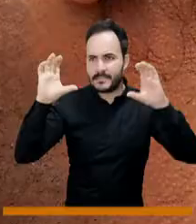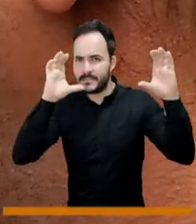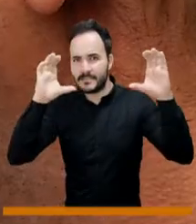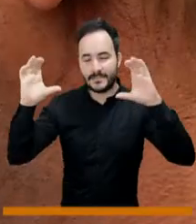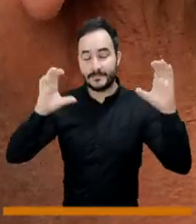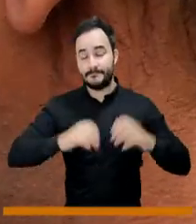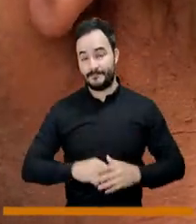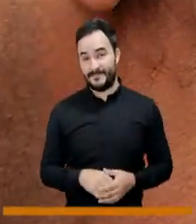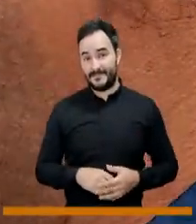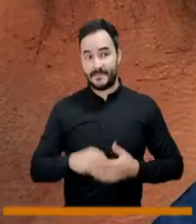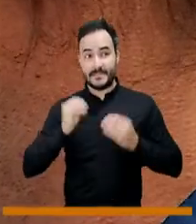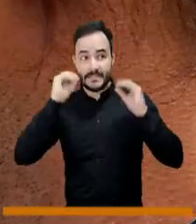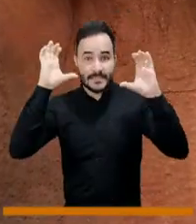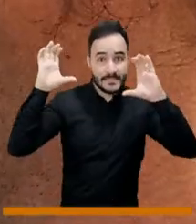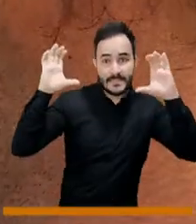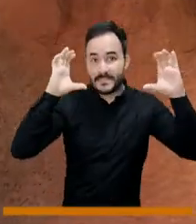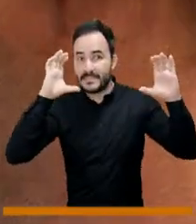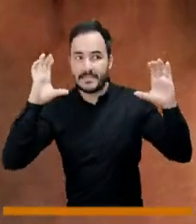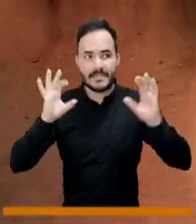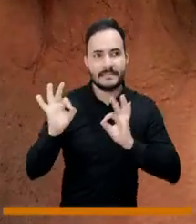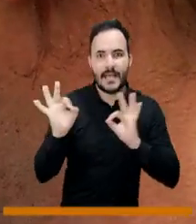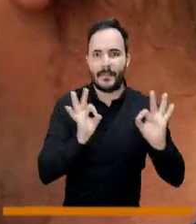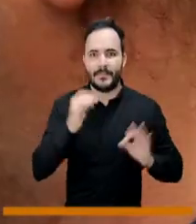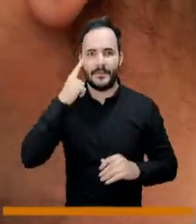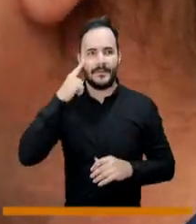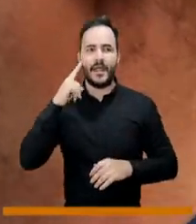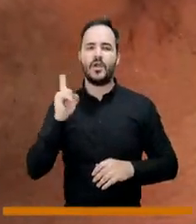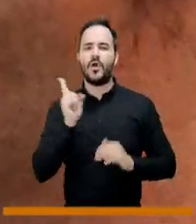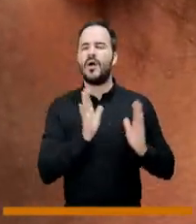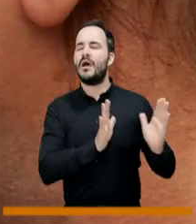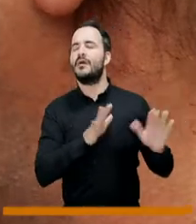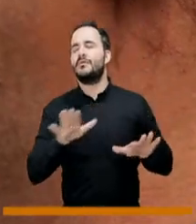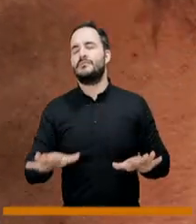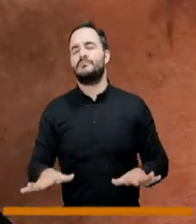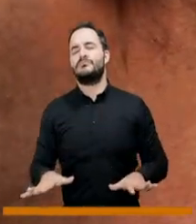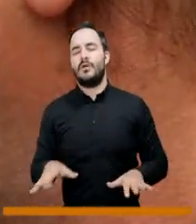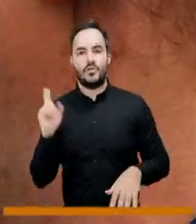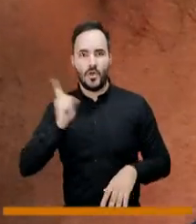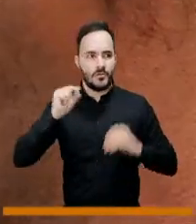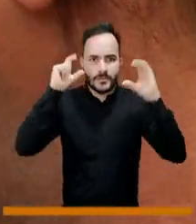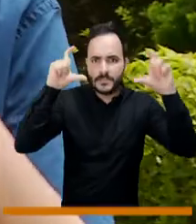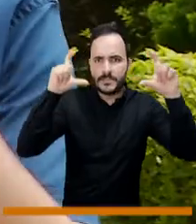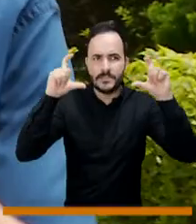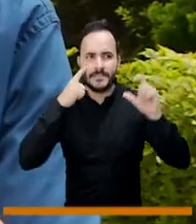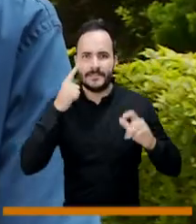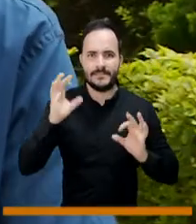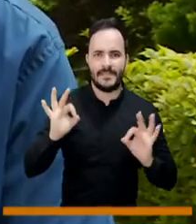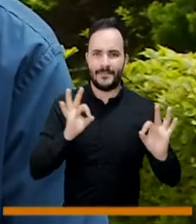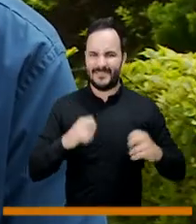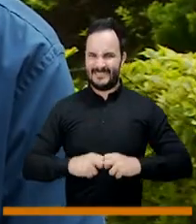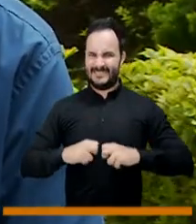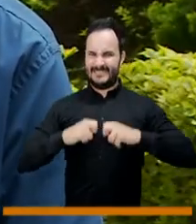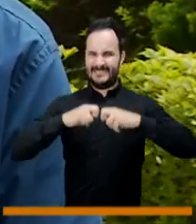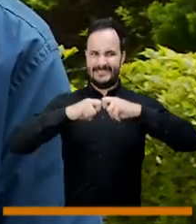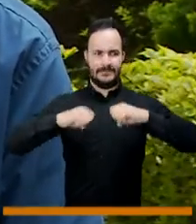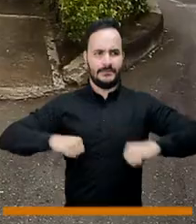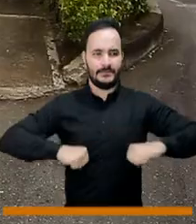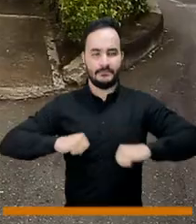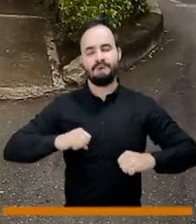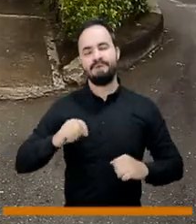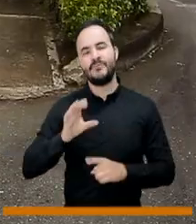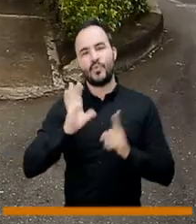permanentemente significa estar ansioso permanentemente, estar siempre alerta, estar siempre en un nivel de activación,